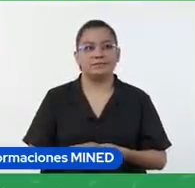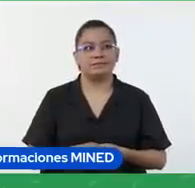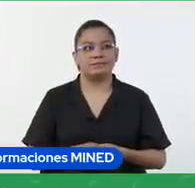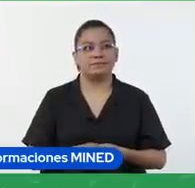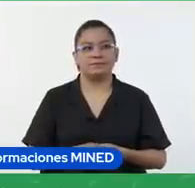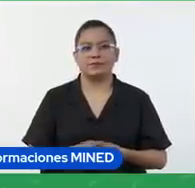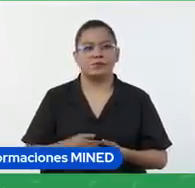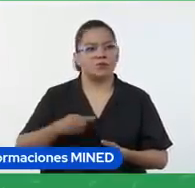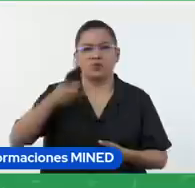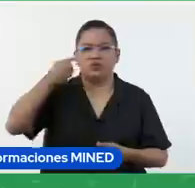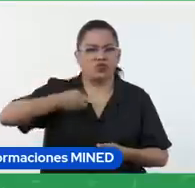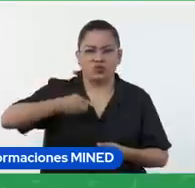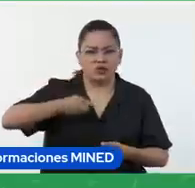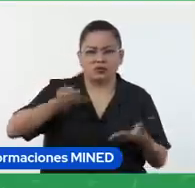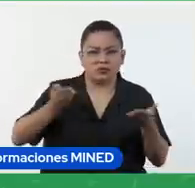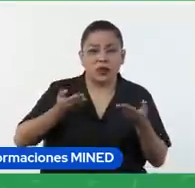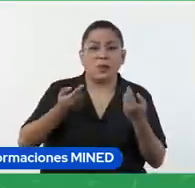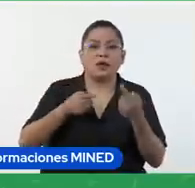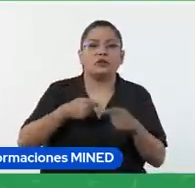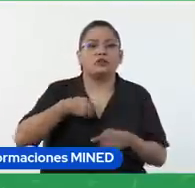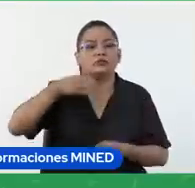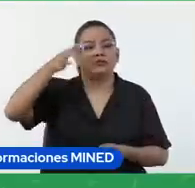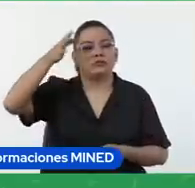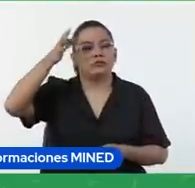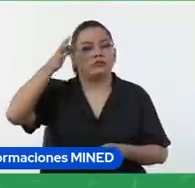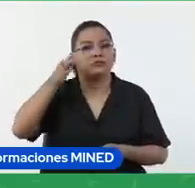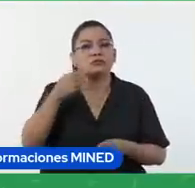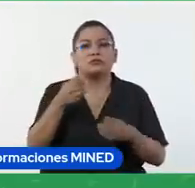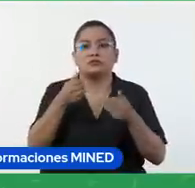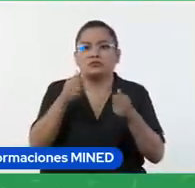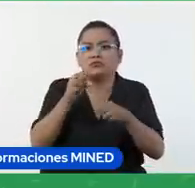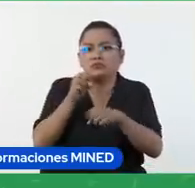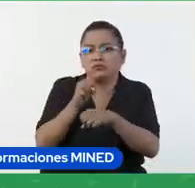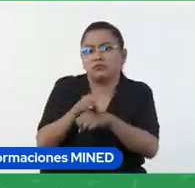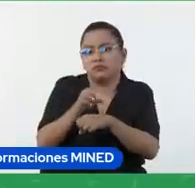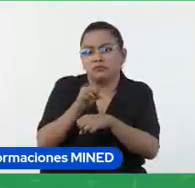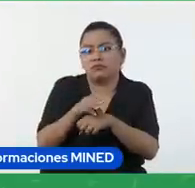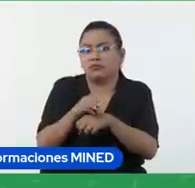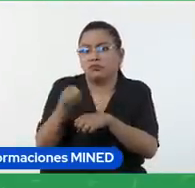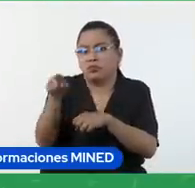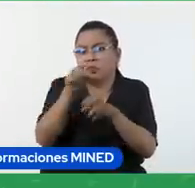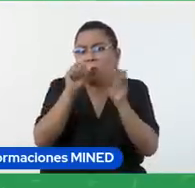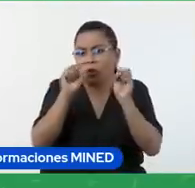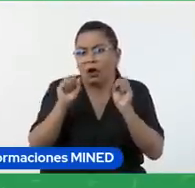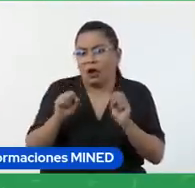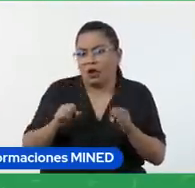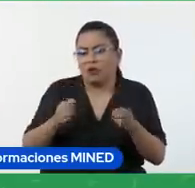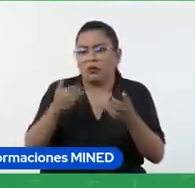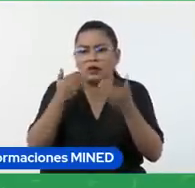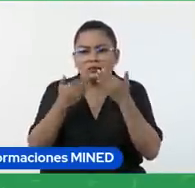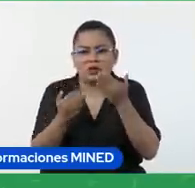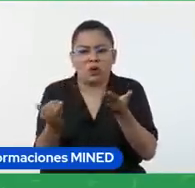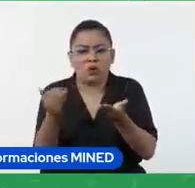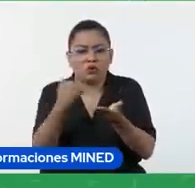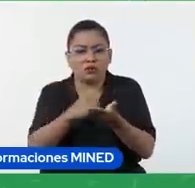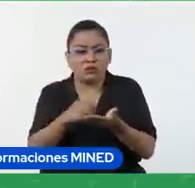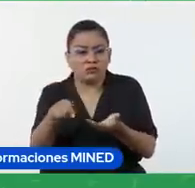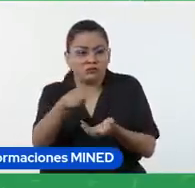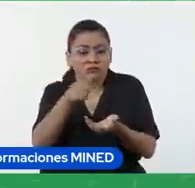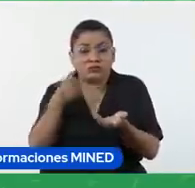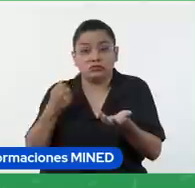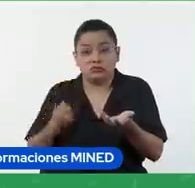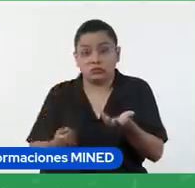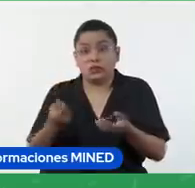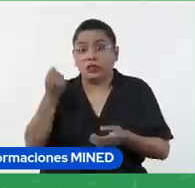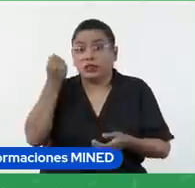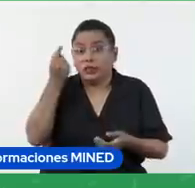obligatorio pero creo que es una buena sugerencia como una retroalimentación inmediata le voy